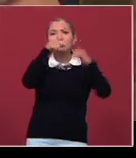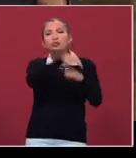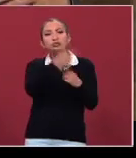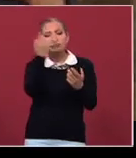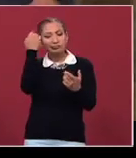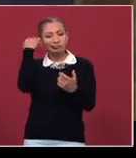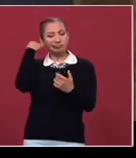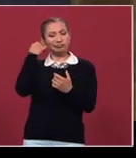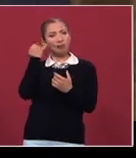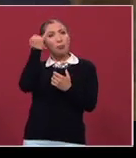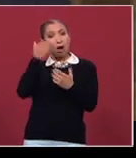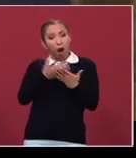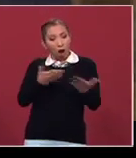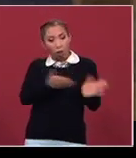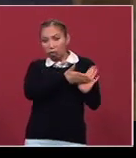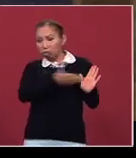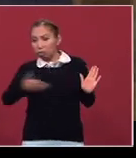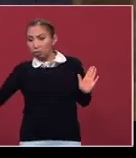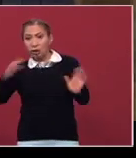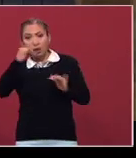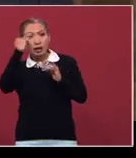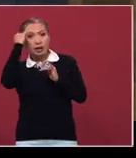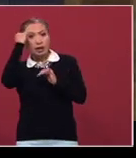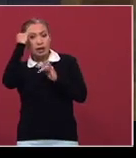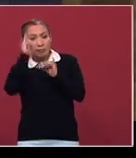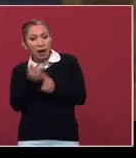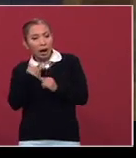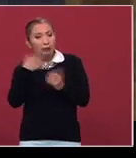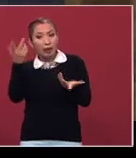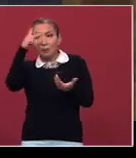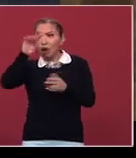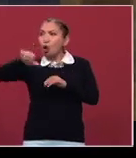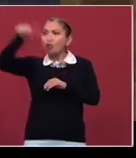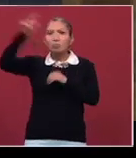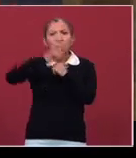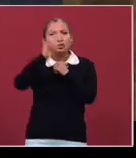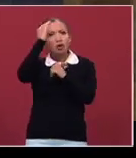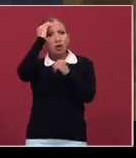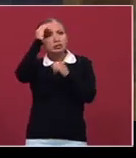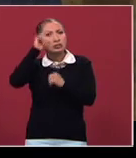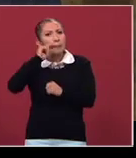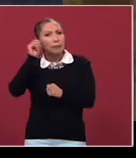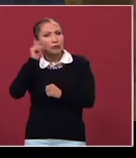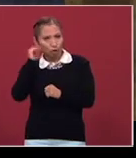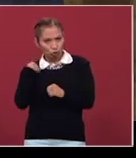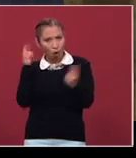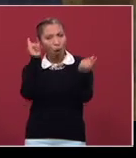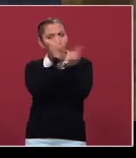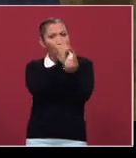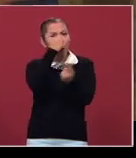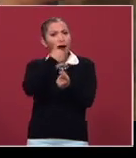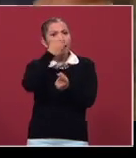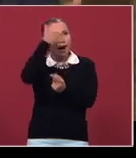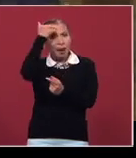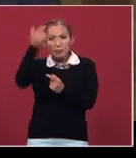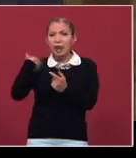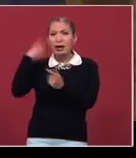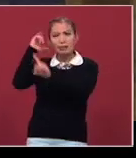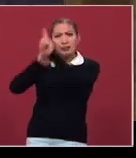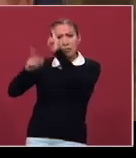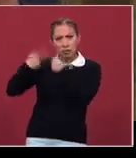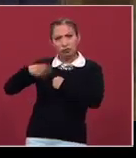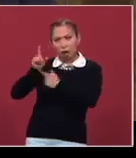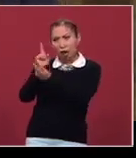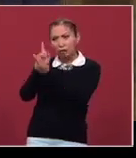explicas el que haya trascendido, digamos, esta imagen más allá de la frontera de México? De verdad, yo he hablado con árabes, he hablado con griegos